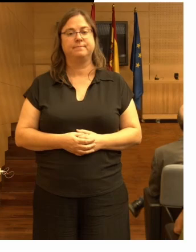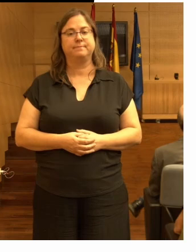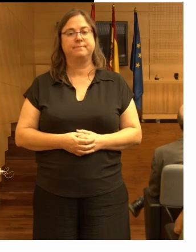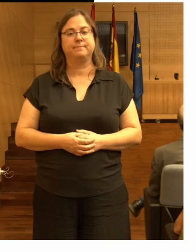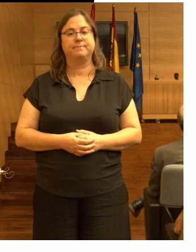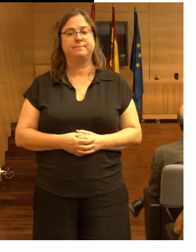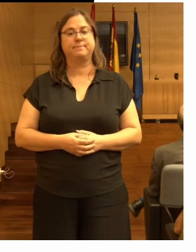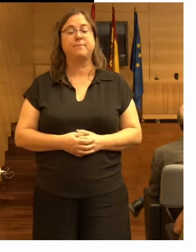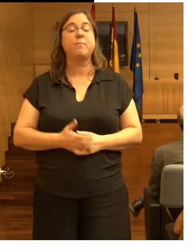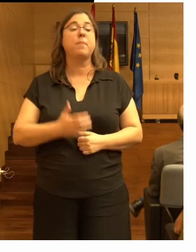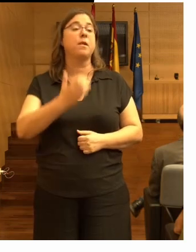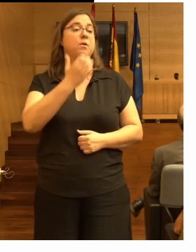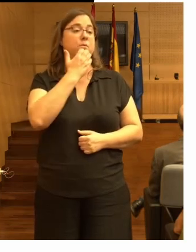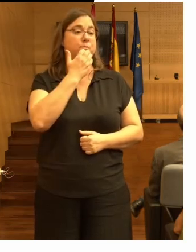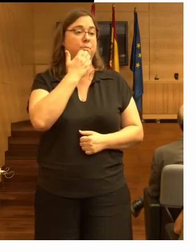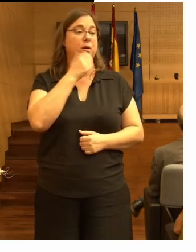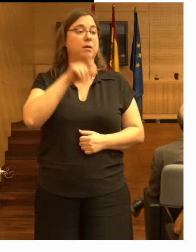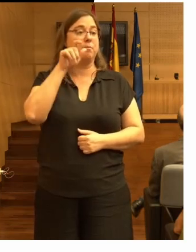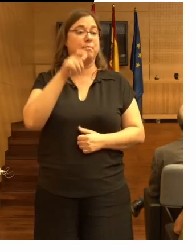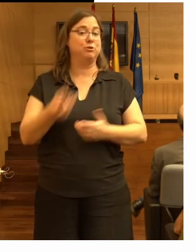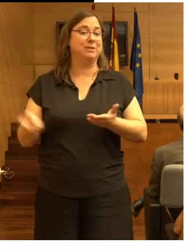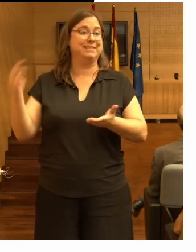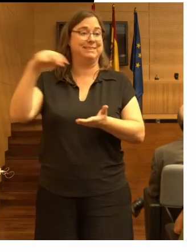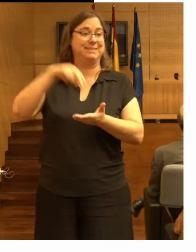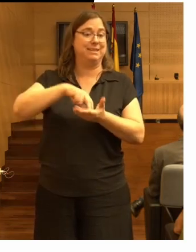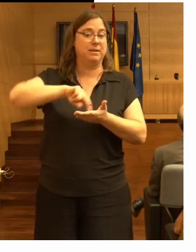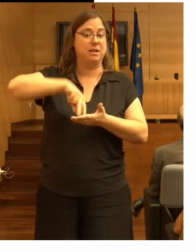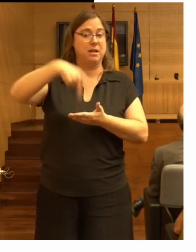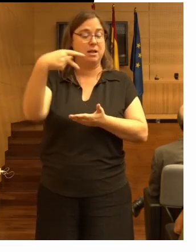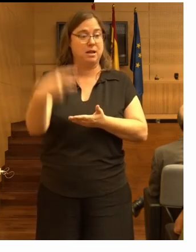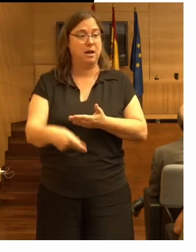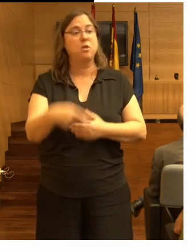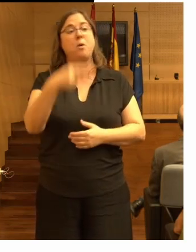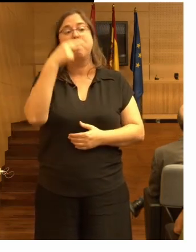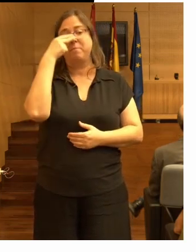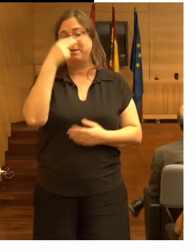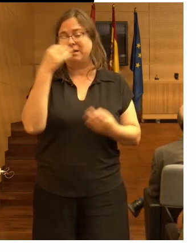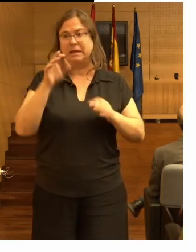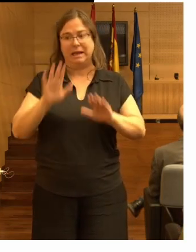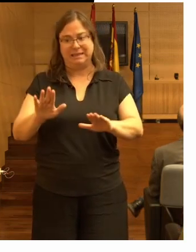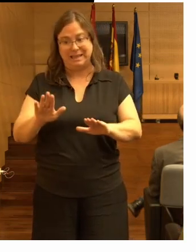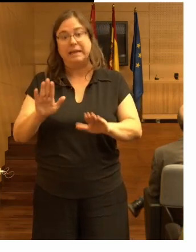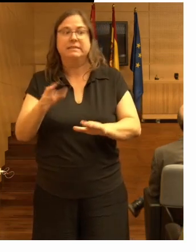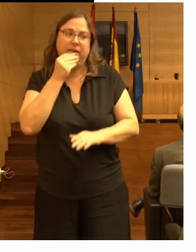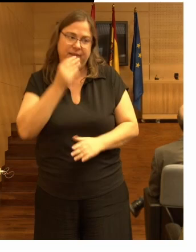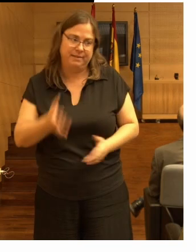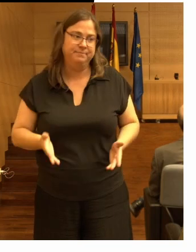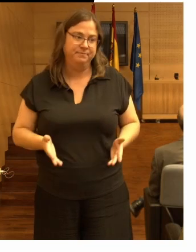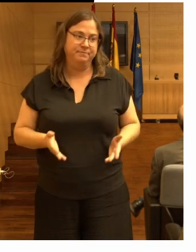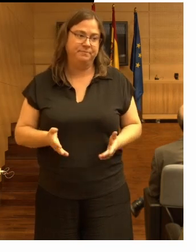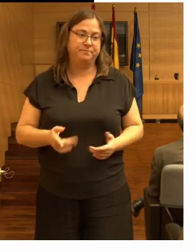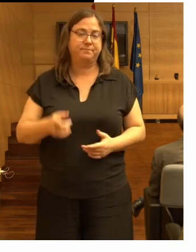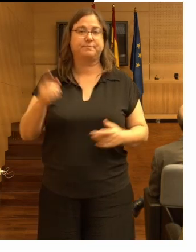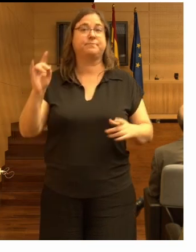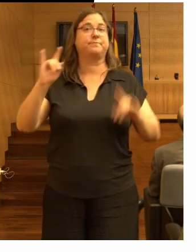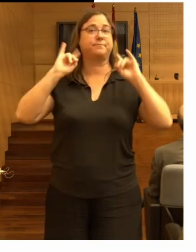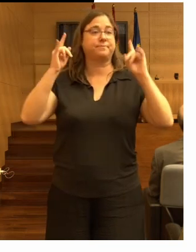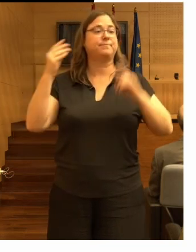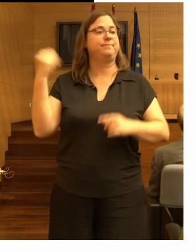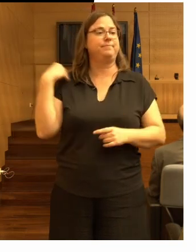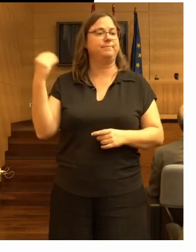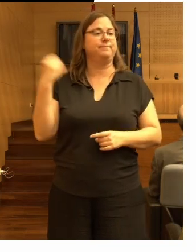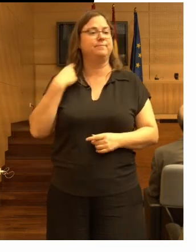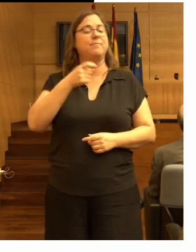o por ejemplo si una persona se ha levantado y se ha caído la colchoneta pues nos interesa saber que está ahí y que está bien entonces esta alarma nos avisa de